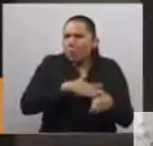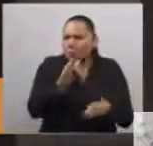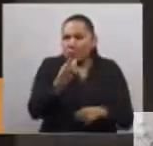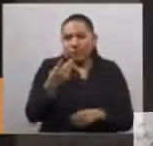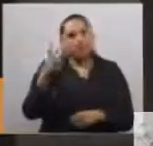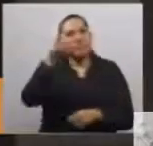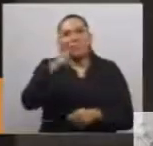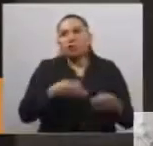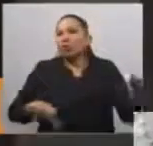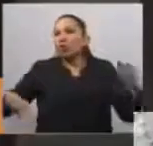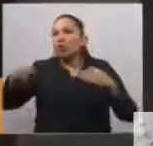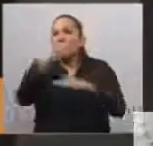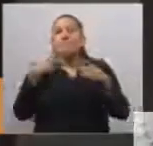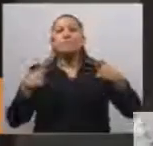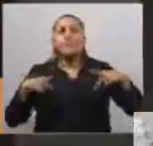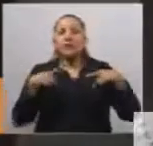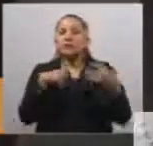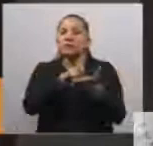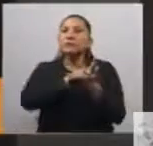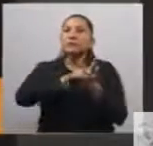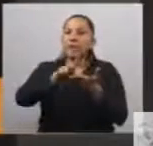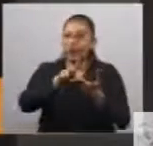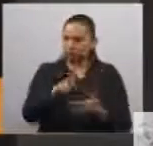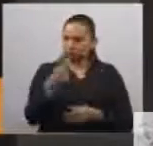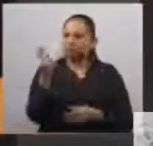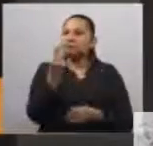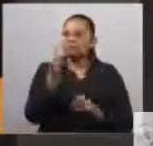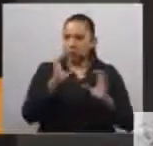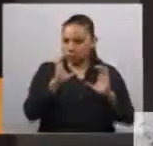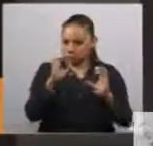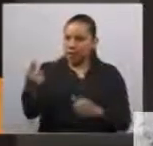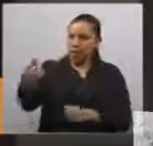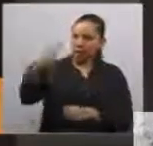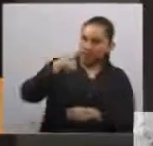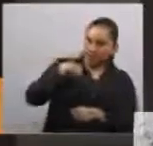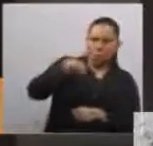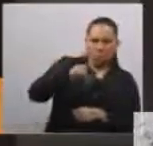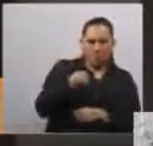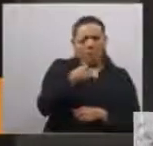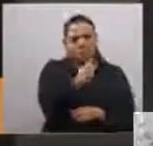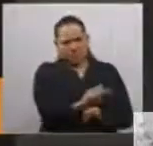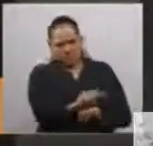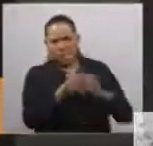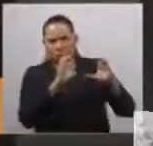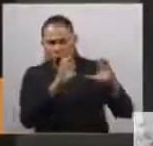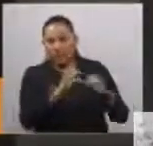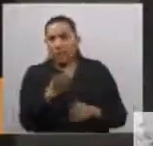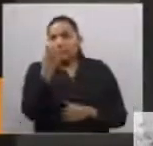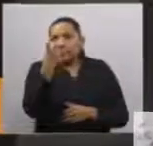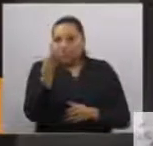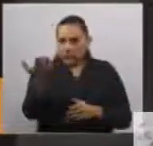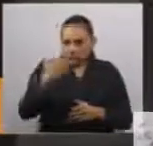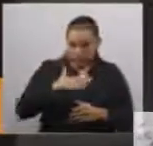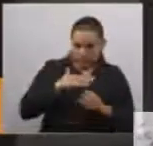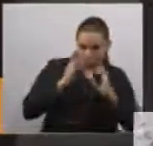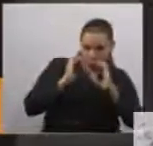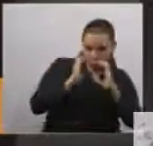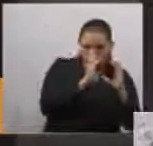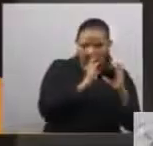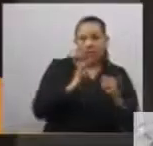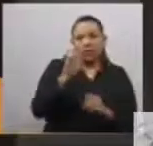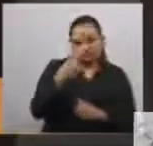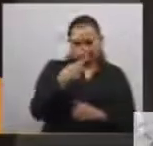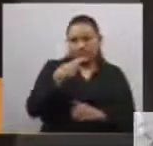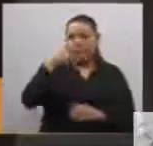en todas las etapas del ciclo de su vida y es indispensable para alcanzar el pleno desarrollo tanto individual